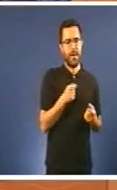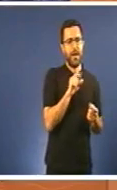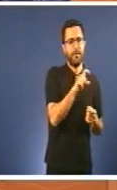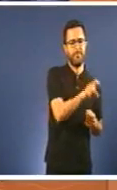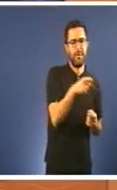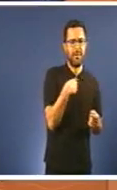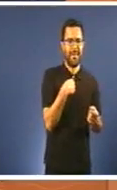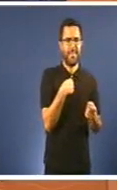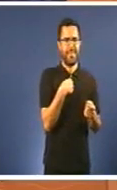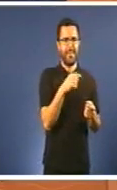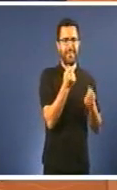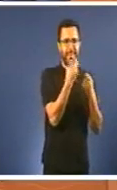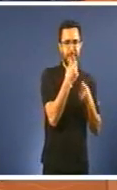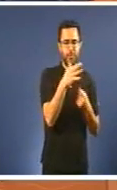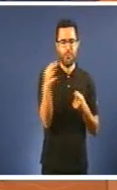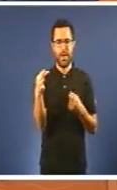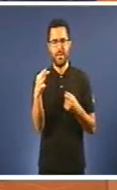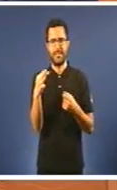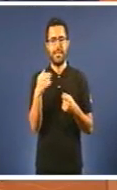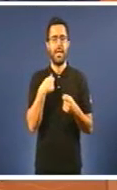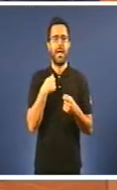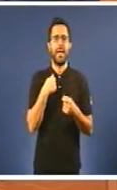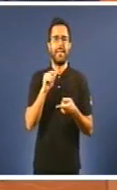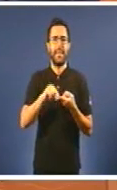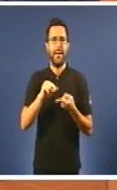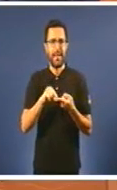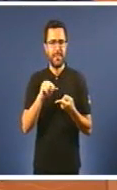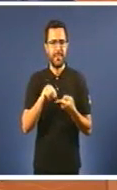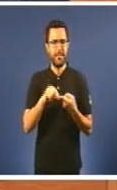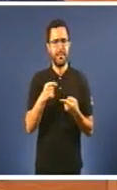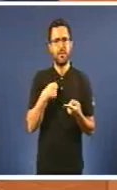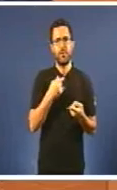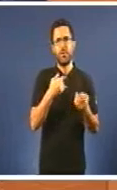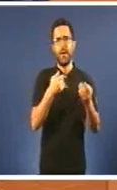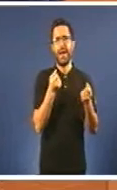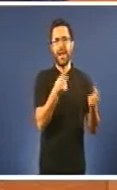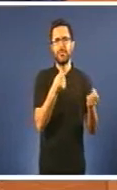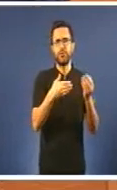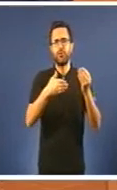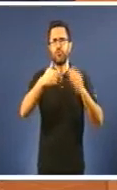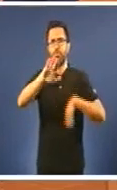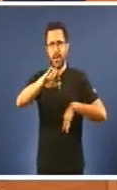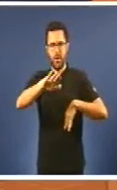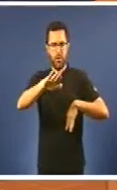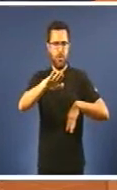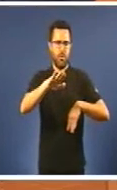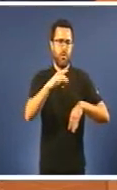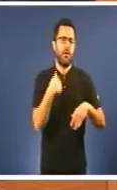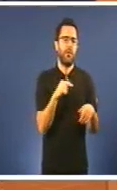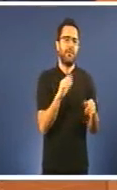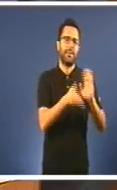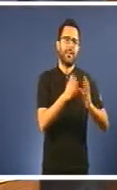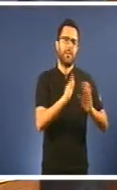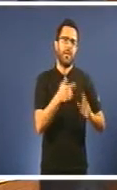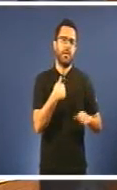superiores o que pude costar o tratamento da hepatitis C A que nos quere levar? A dicir que non vamos